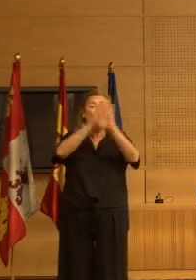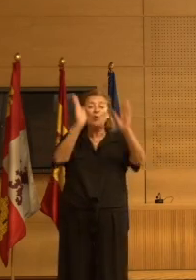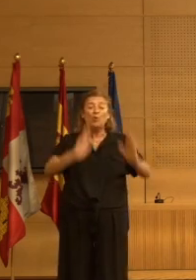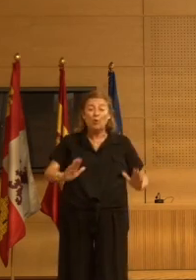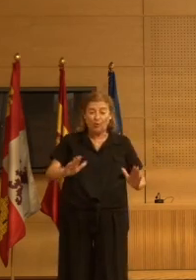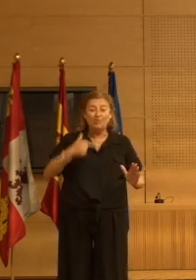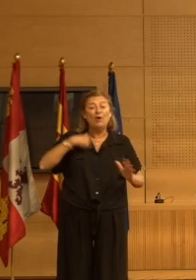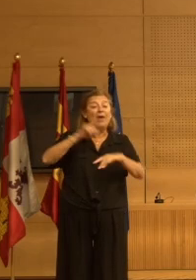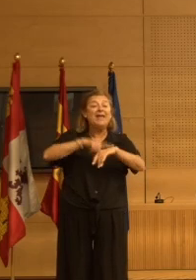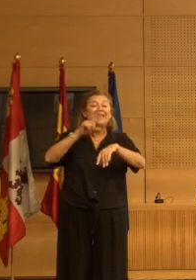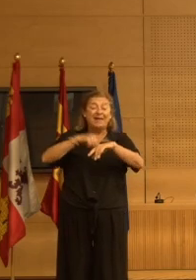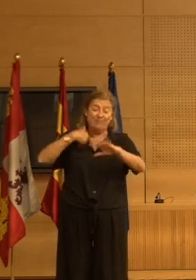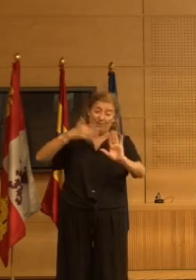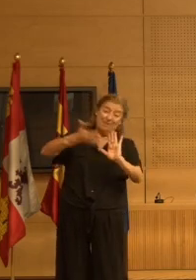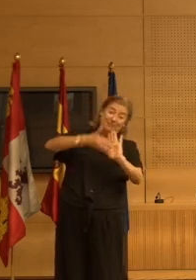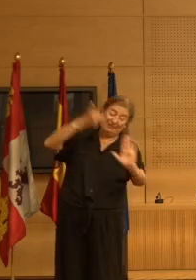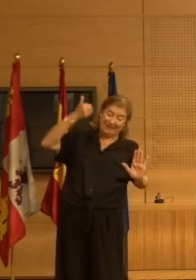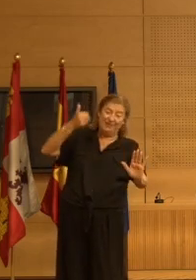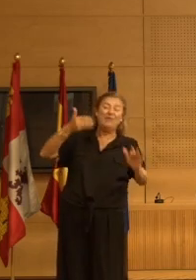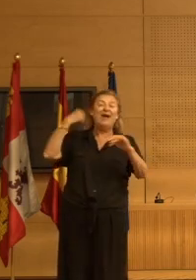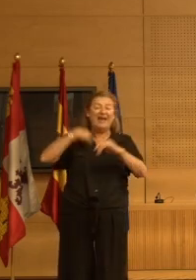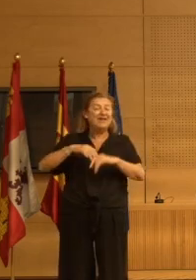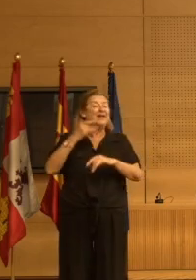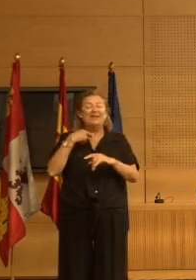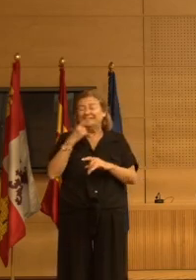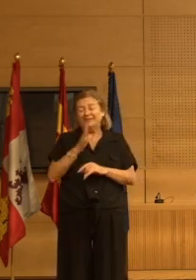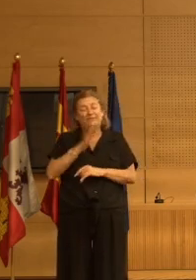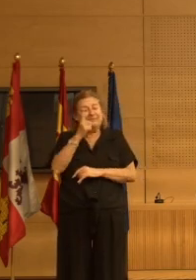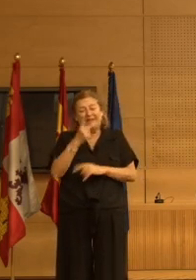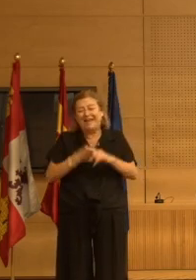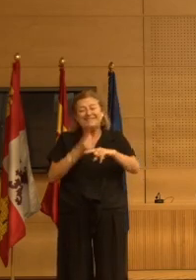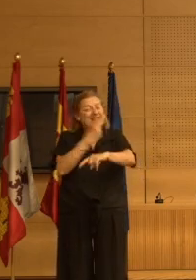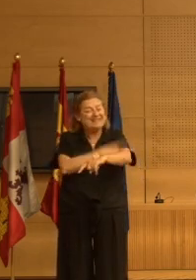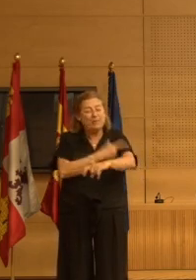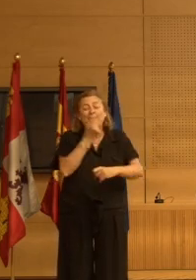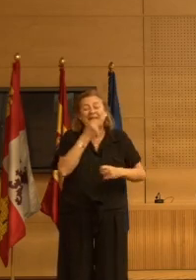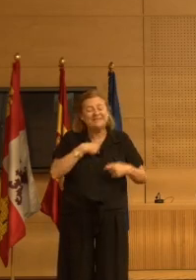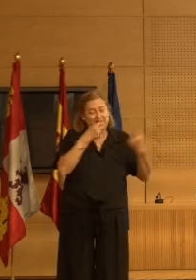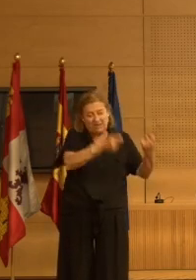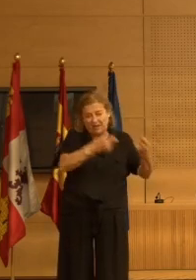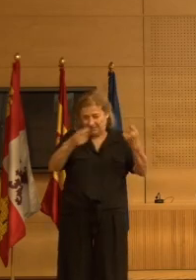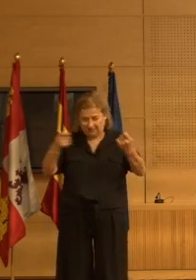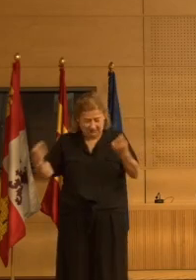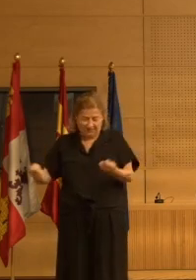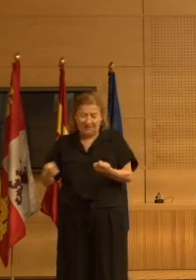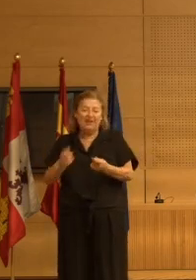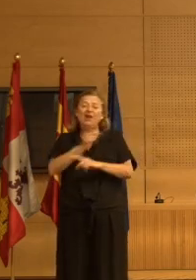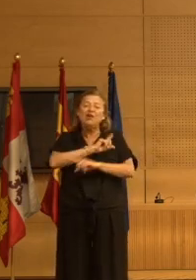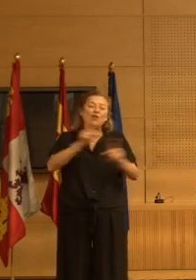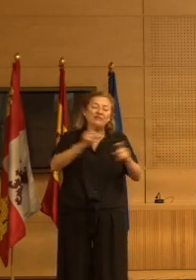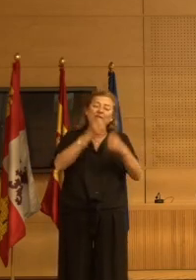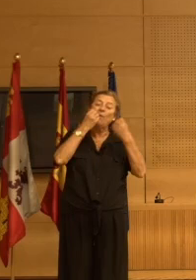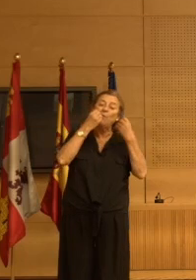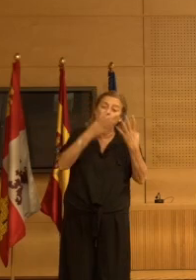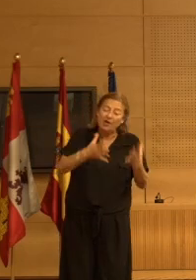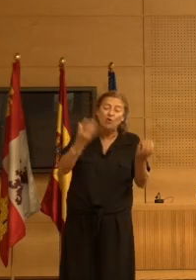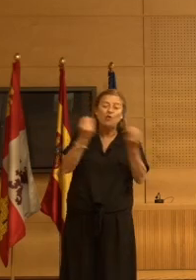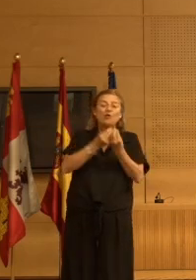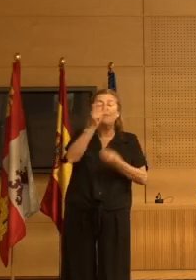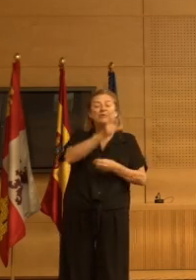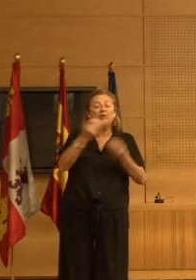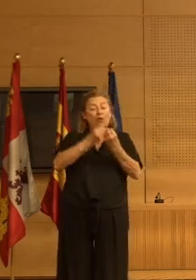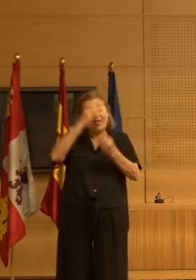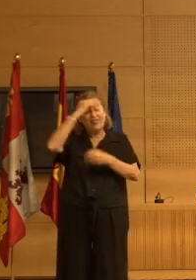existe una prescripción excesiva inadecuada y letal de psicofármacos en especial neurolépticos en las personas con